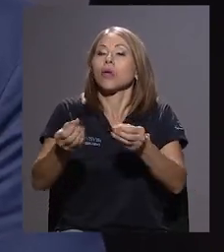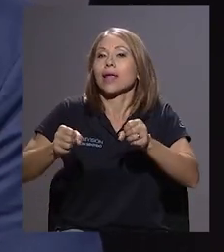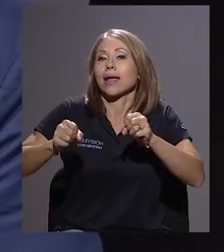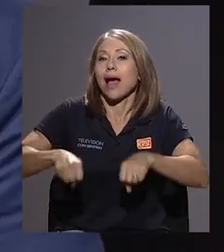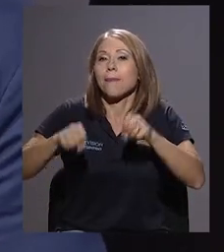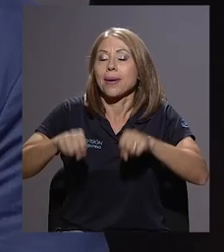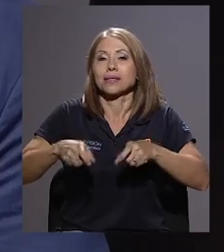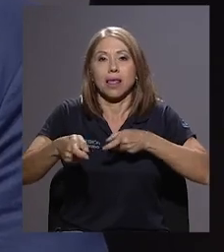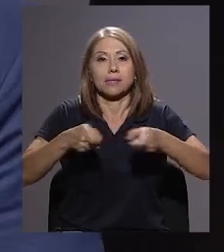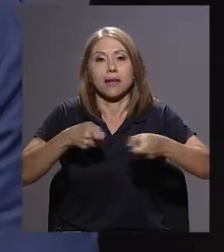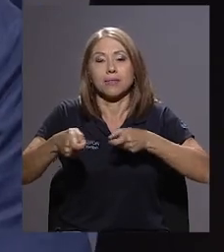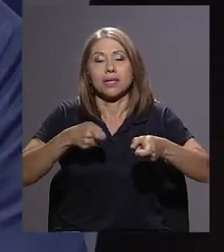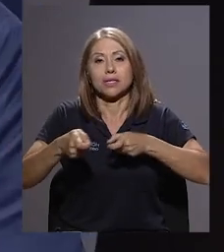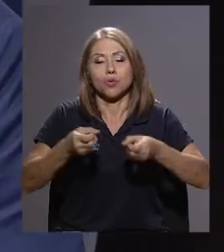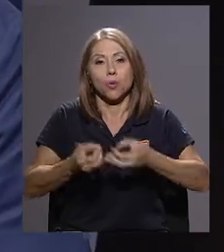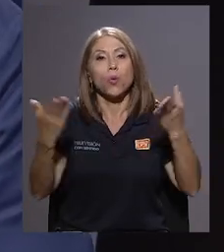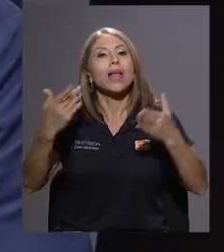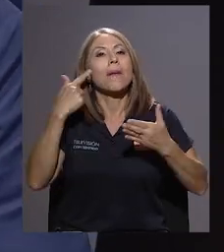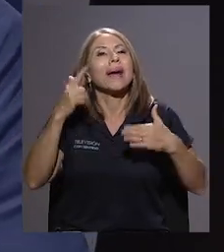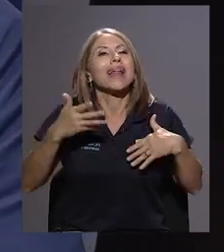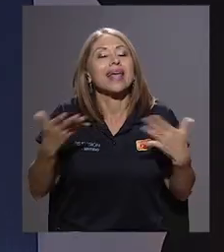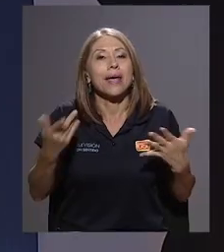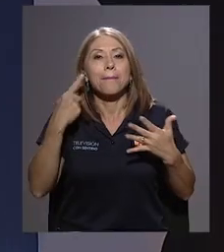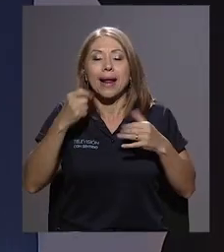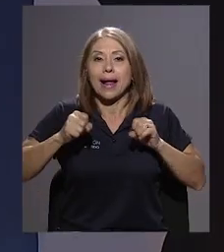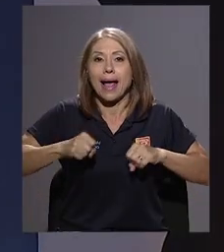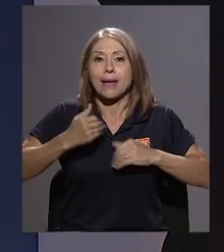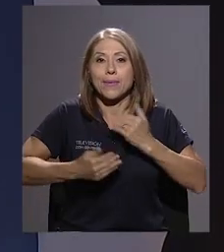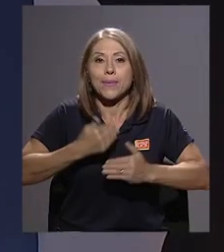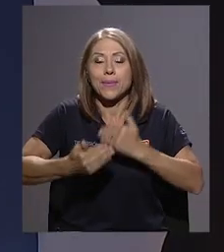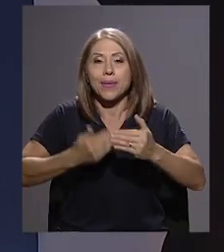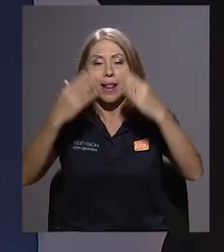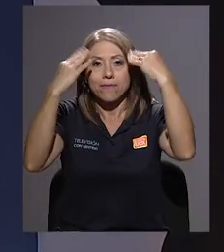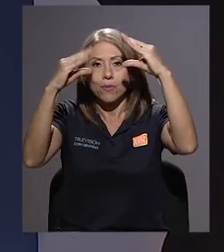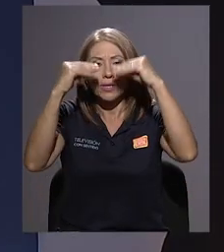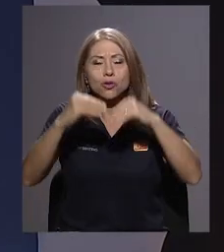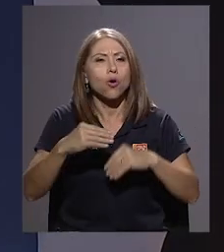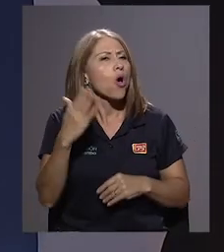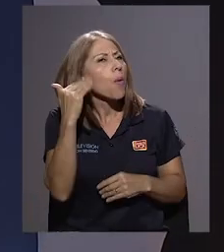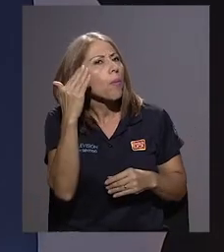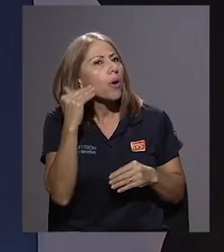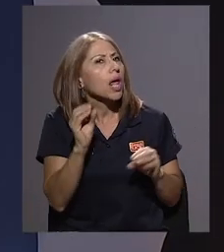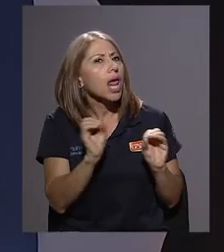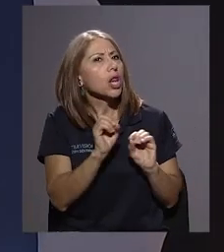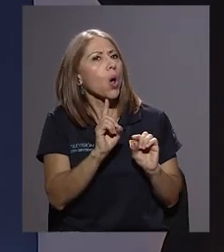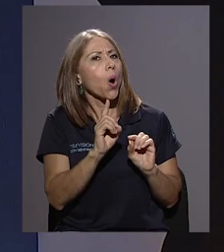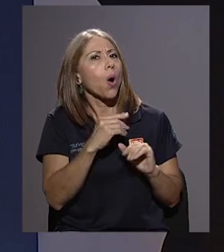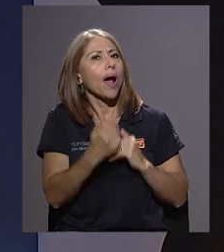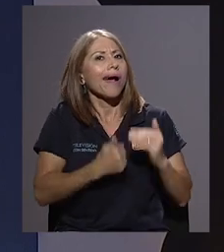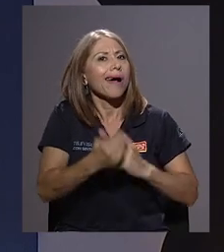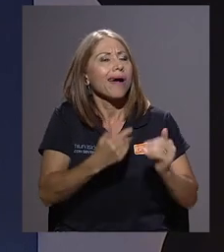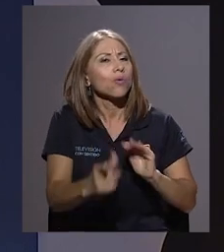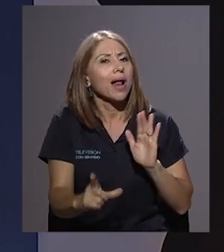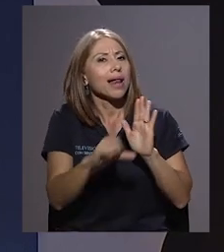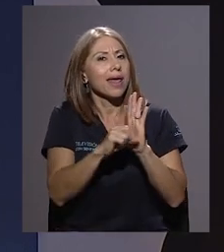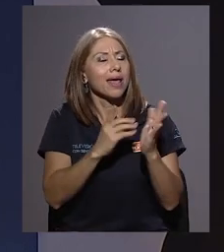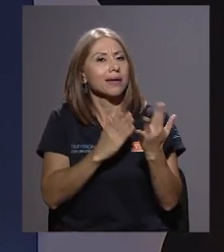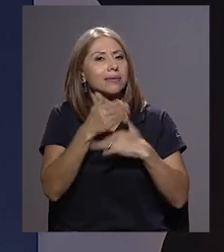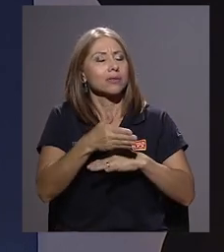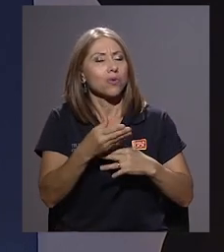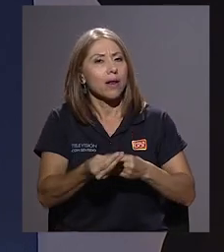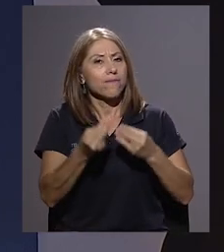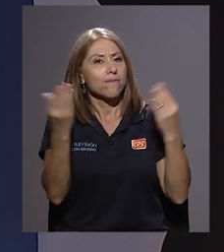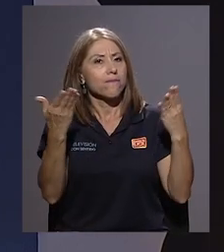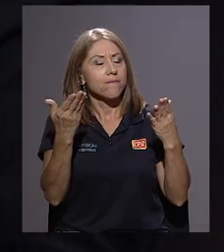Pública capacidades para gestionar entre ellos la información. ¿Por qué no ha prosperado una ley, Jimmy, en ese sentido, de acceso a la